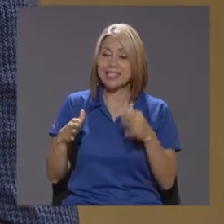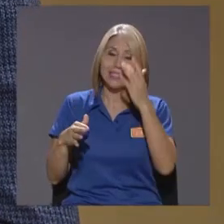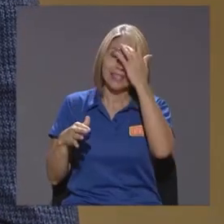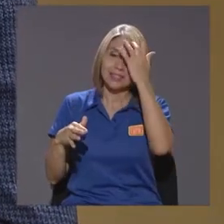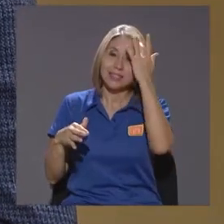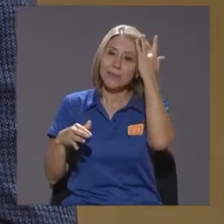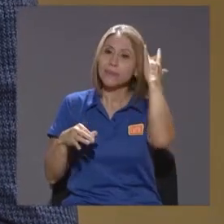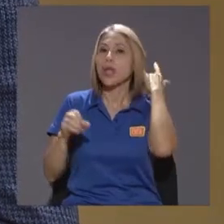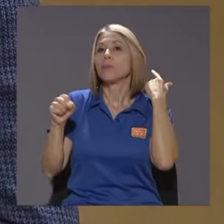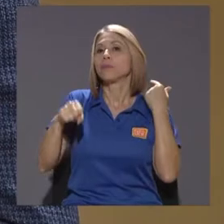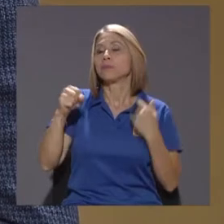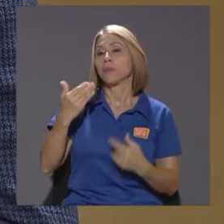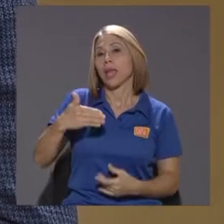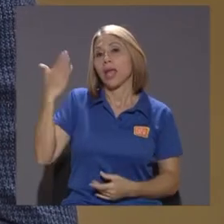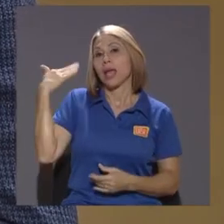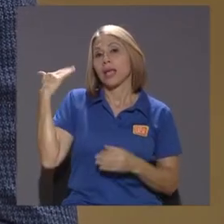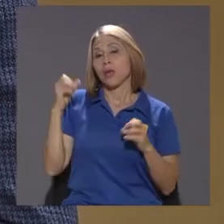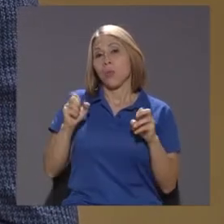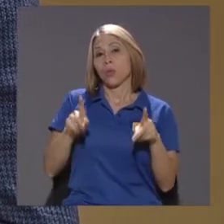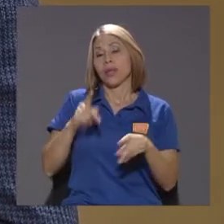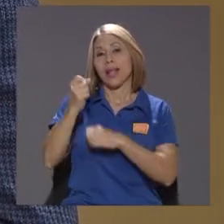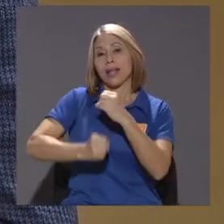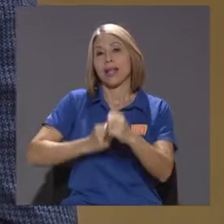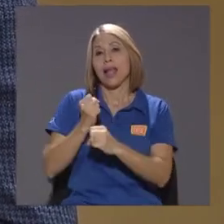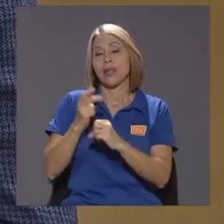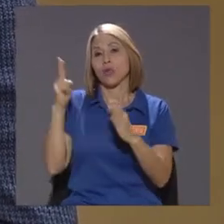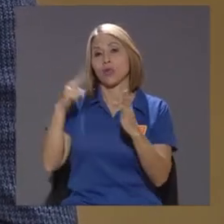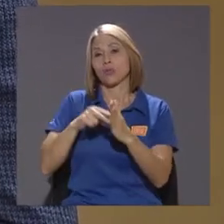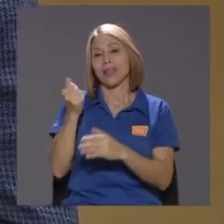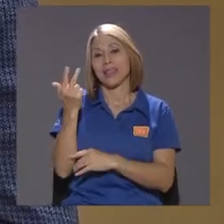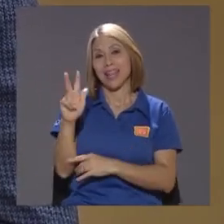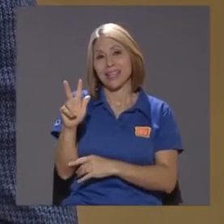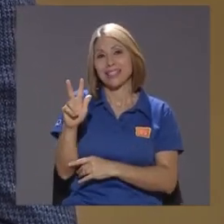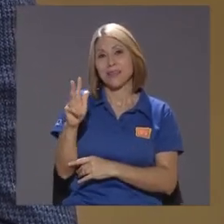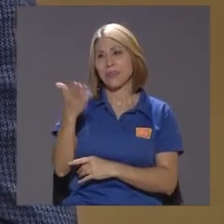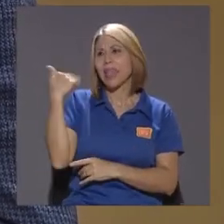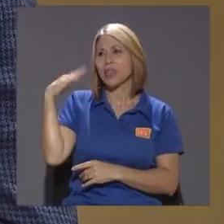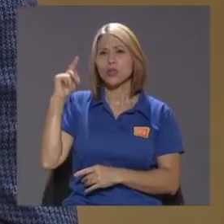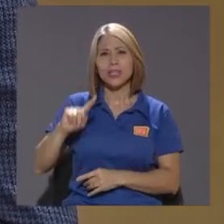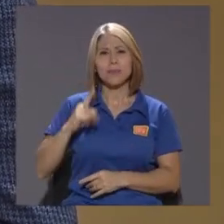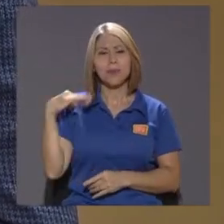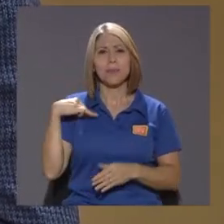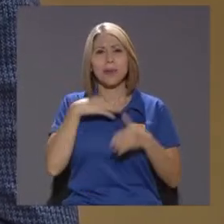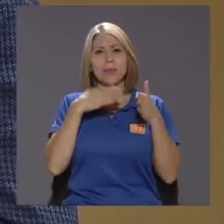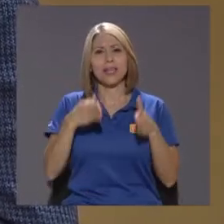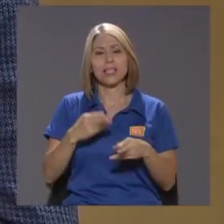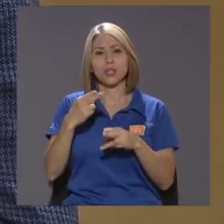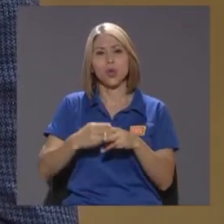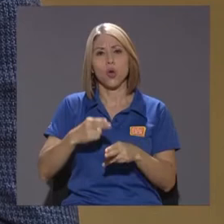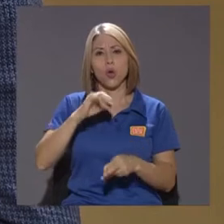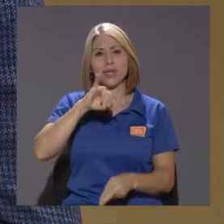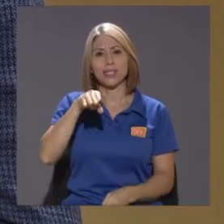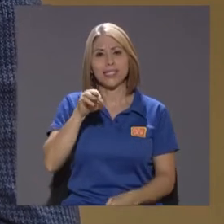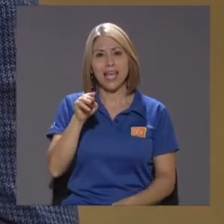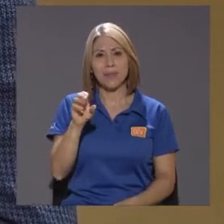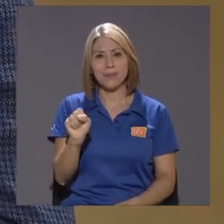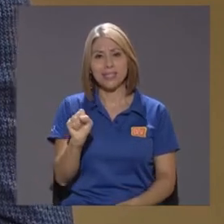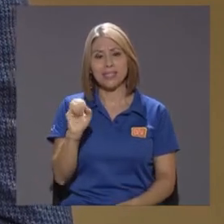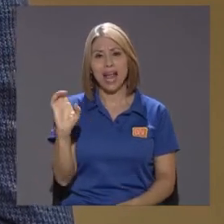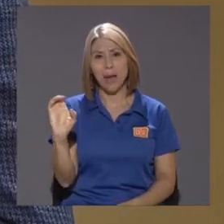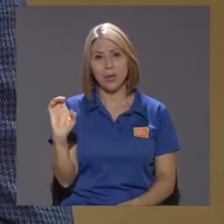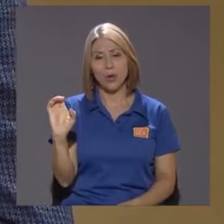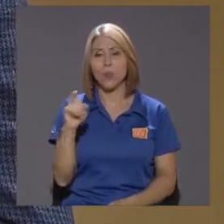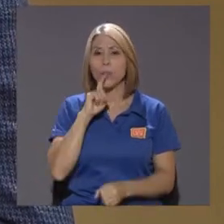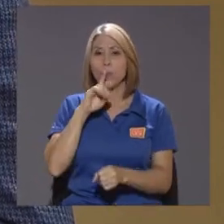En aquella oportunidad En el año 2013 El entonces Primer Ministro James Cameron Promete